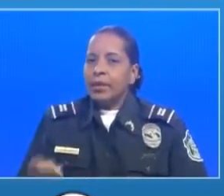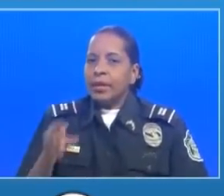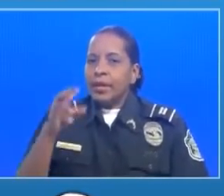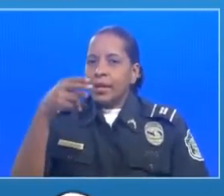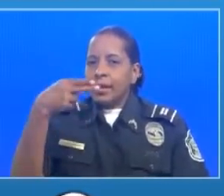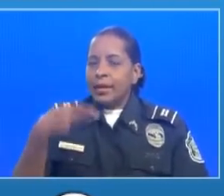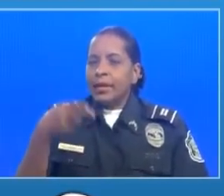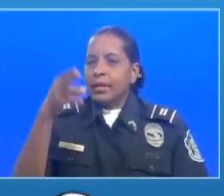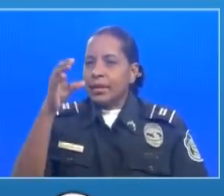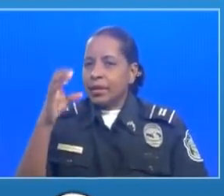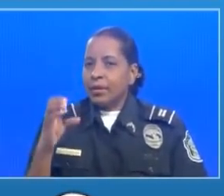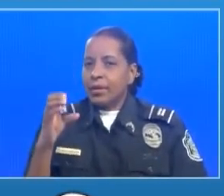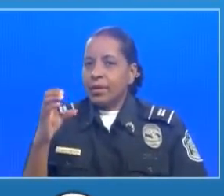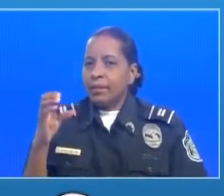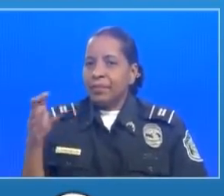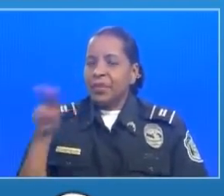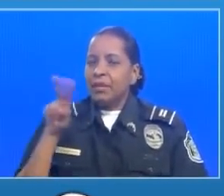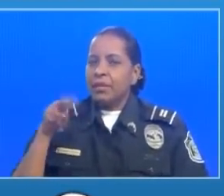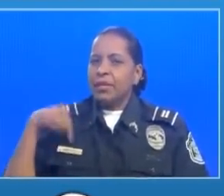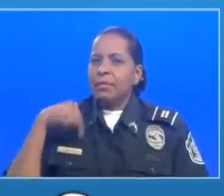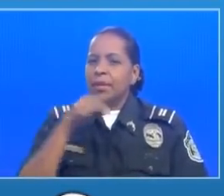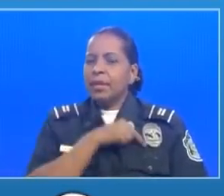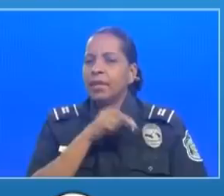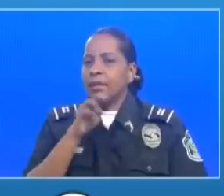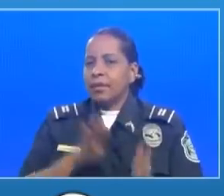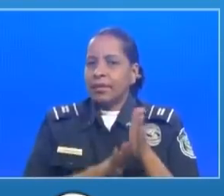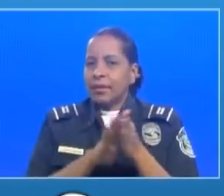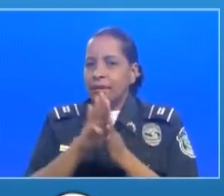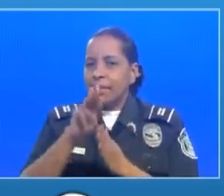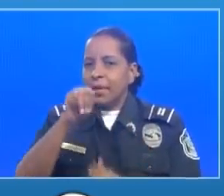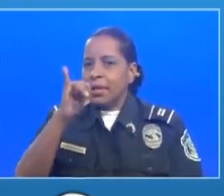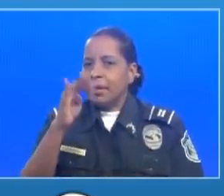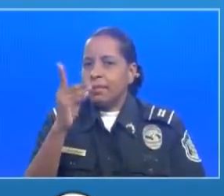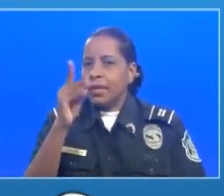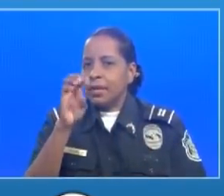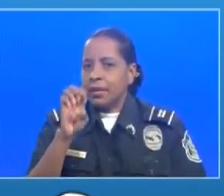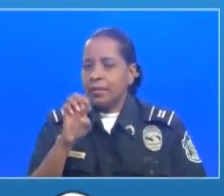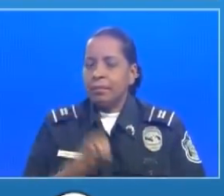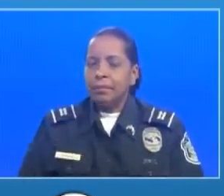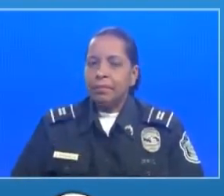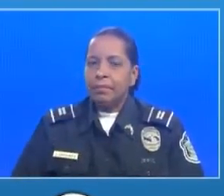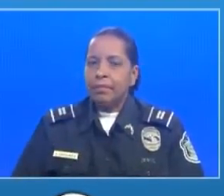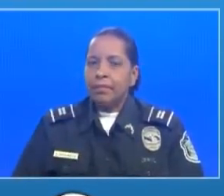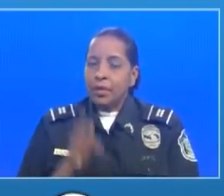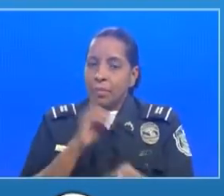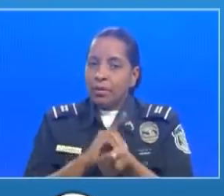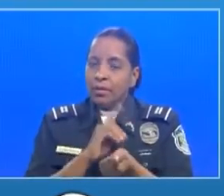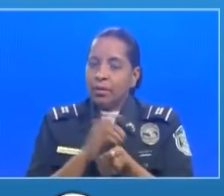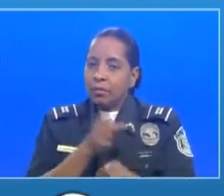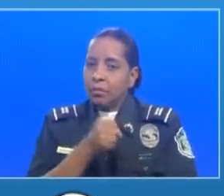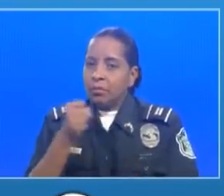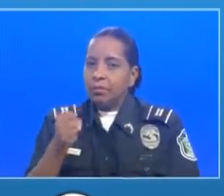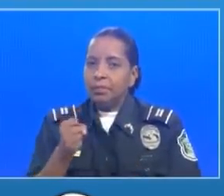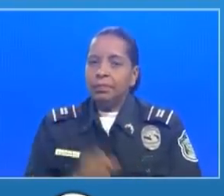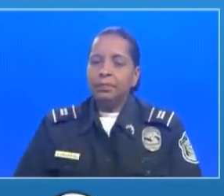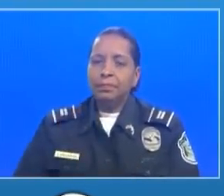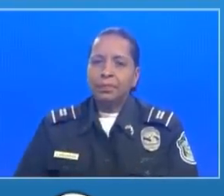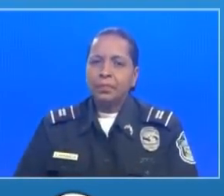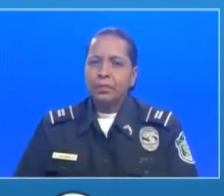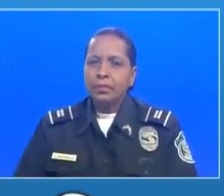Enrique Lau Cortés, y el viceministro de desarrollo agropecuario, Carlos Roñoni. Doctora, los micrófonos son suyos.